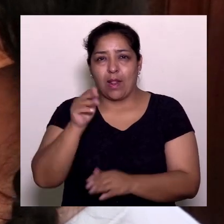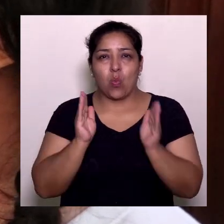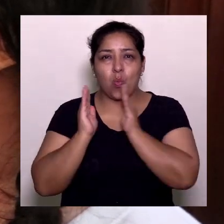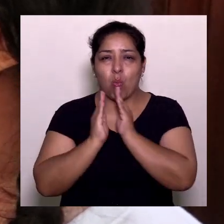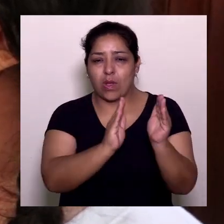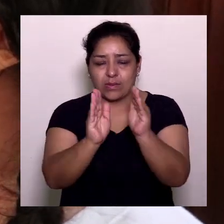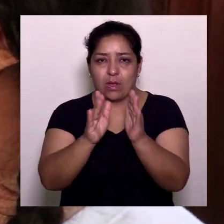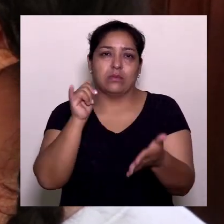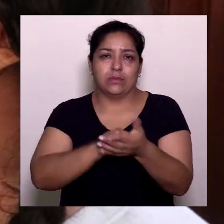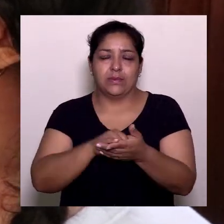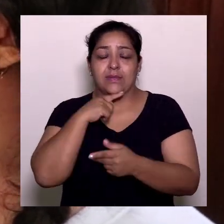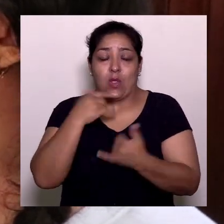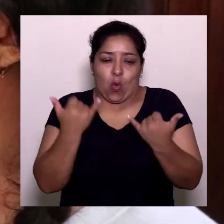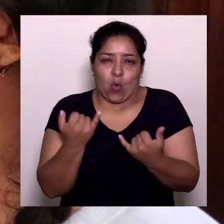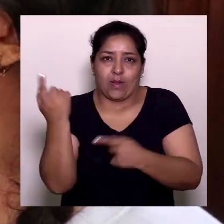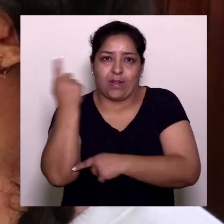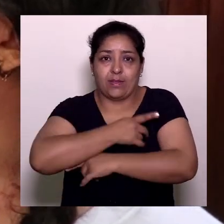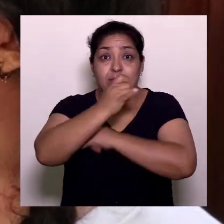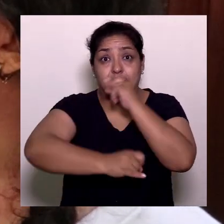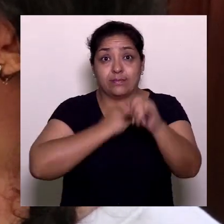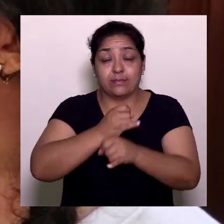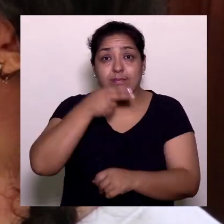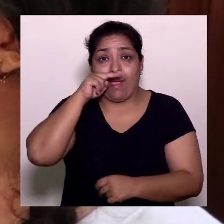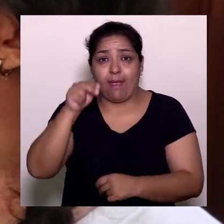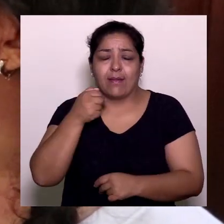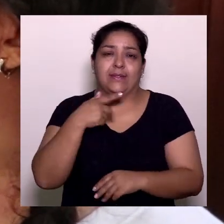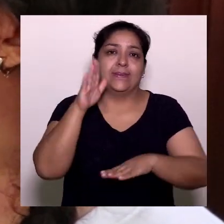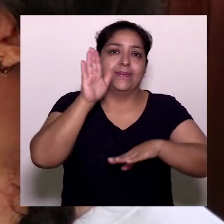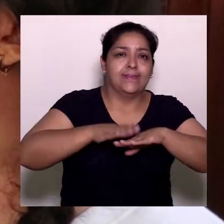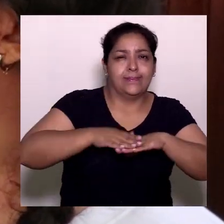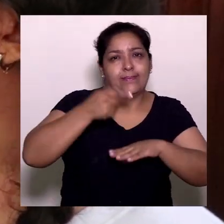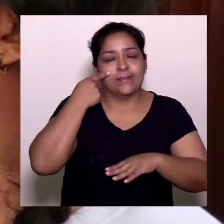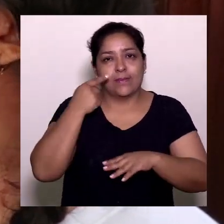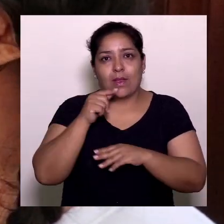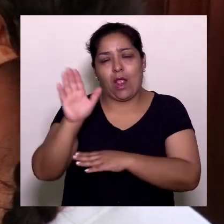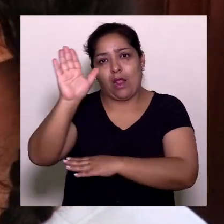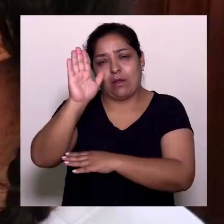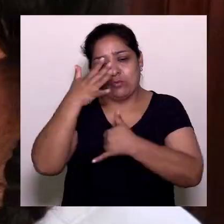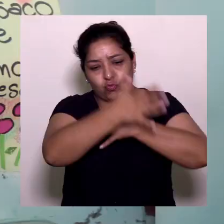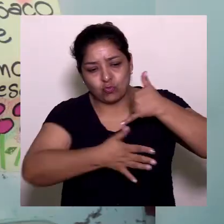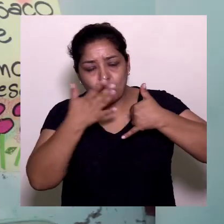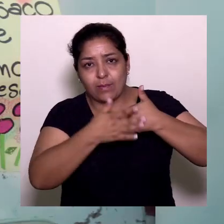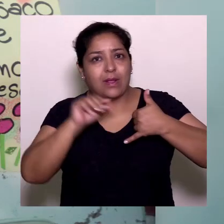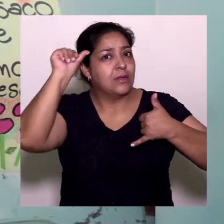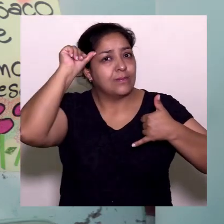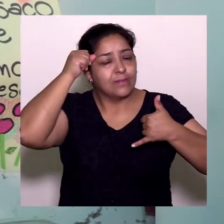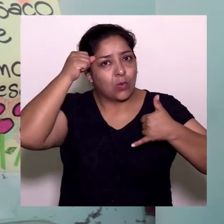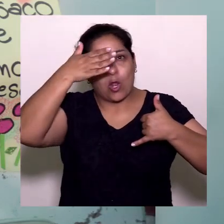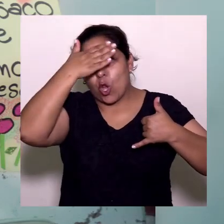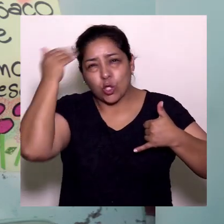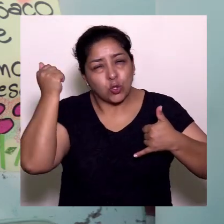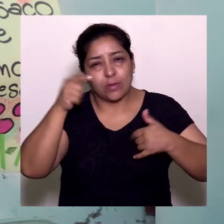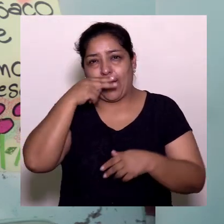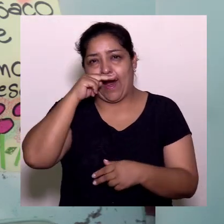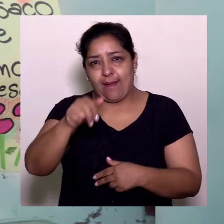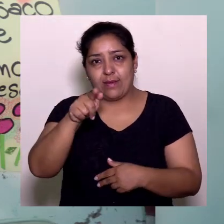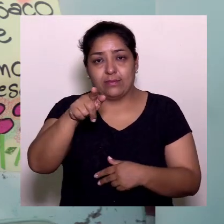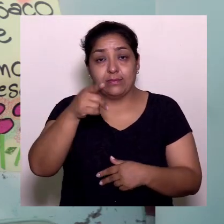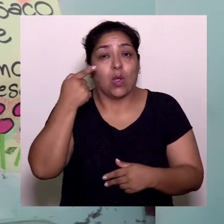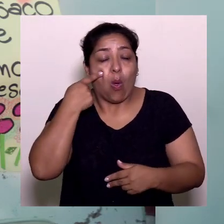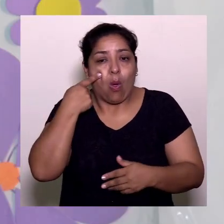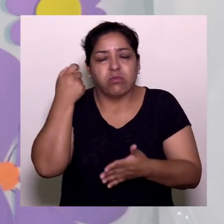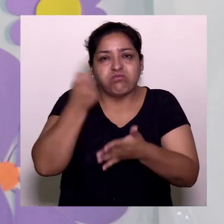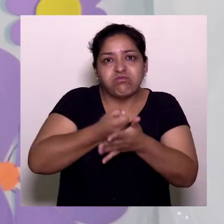Huesaco. Hoy en el Día Internacional de la Niña, nuestro llamado de atención al país es que no olvidemos el caso de Paula Nicol, que sigamos